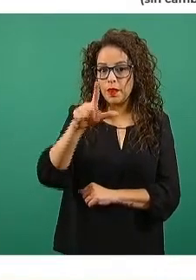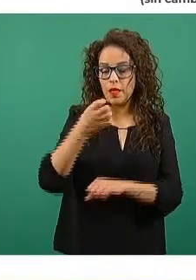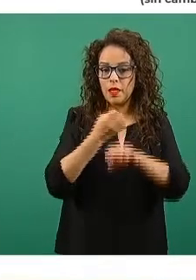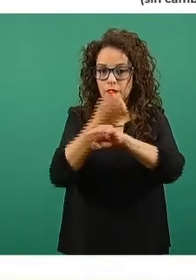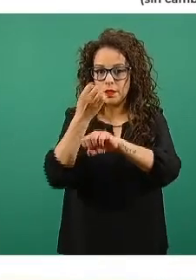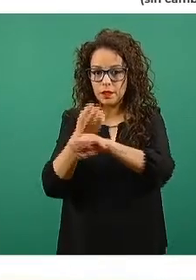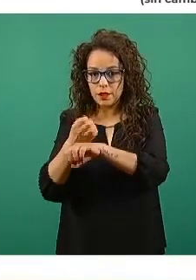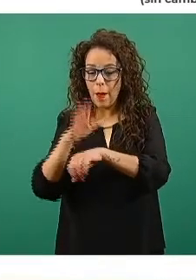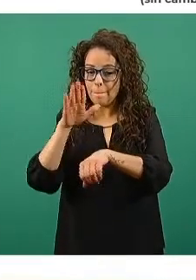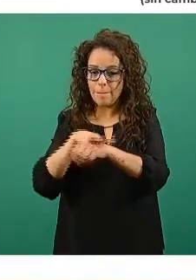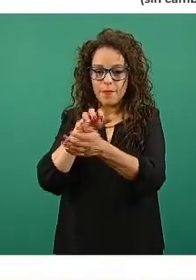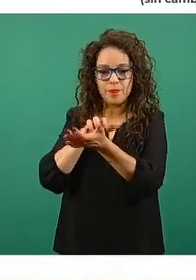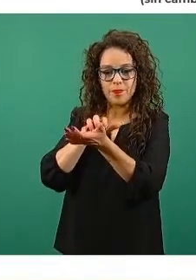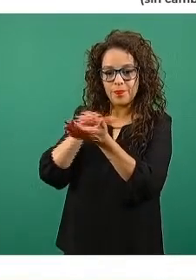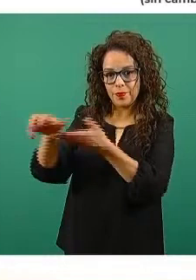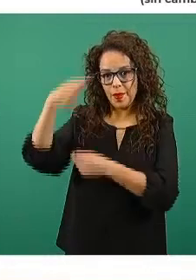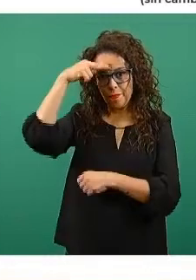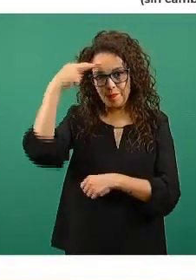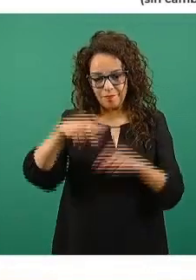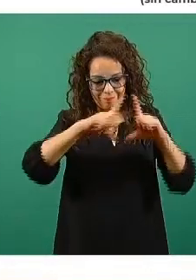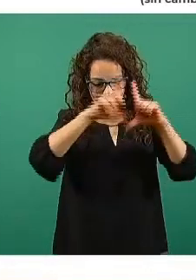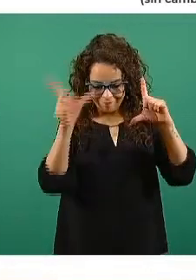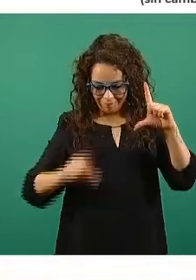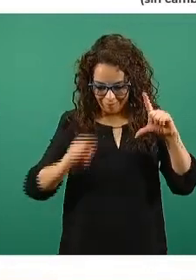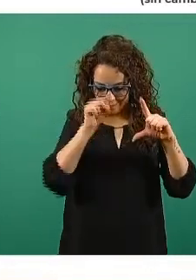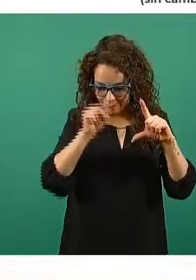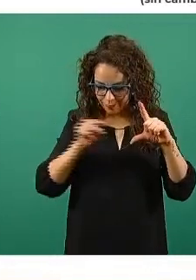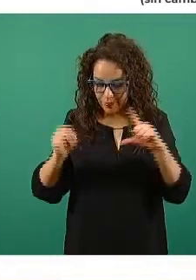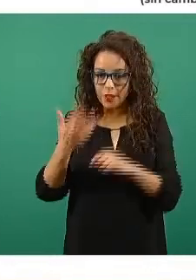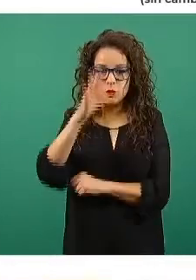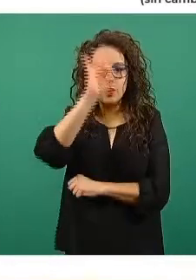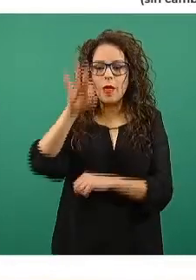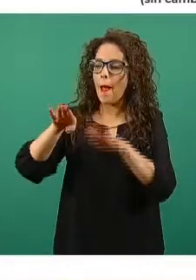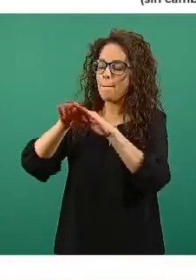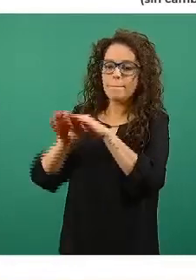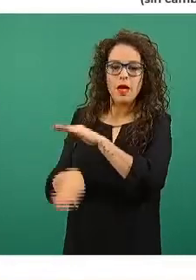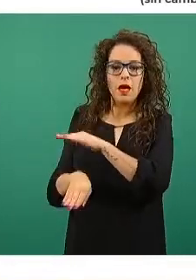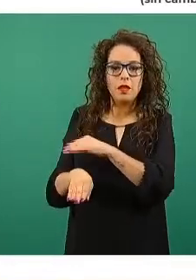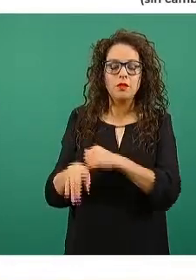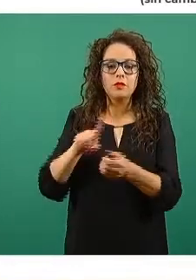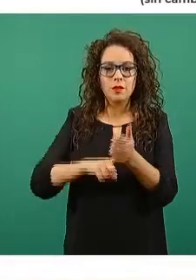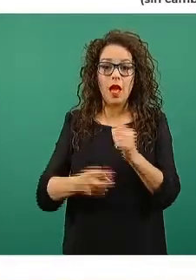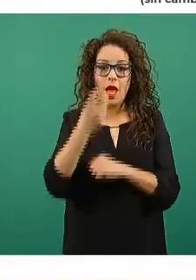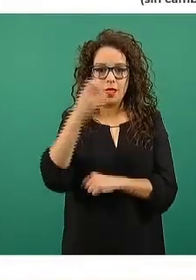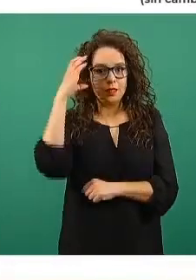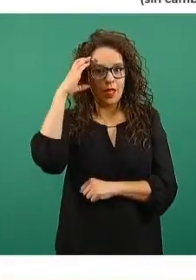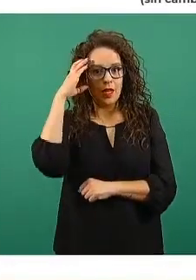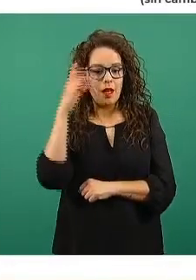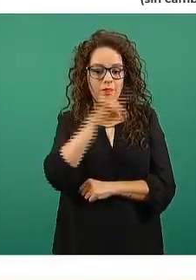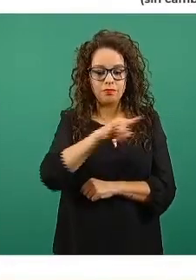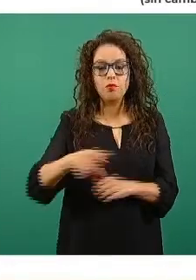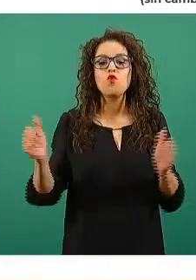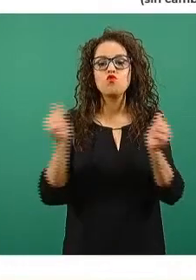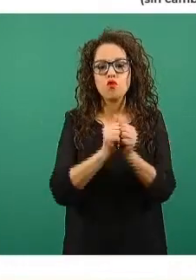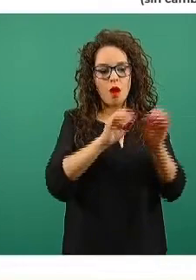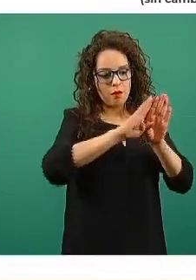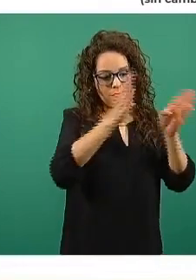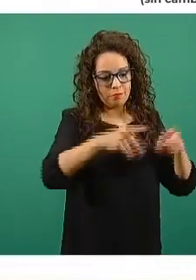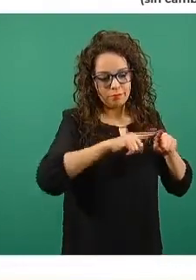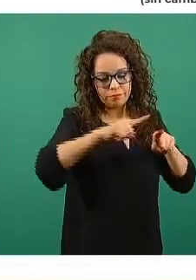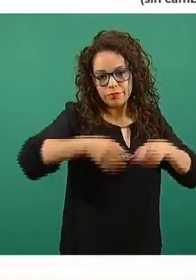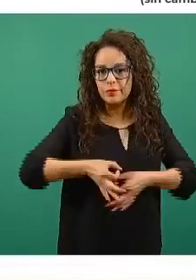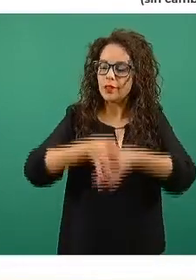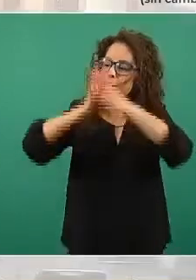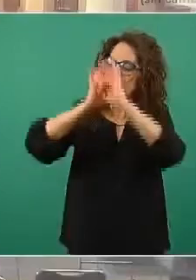federativas, la mayoría de nuestro país con menos del 50 por ciento de ocupación de estas camas con ventilación mecánica.